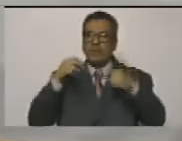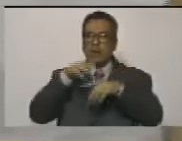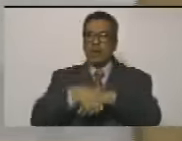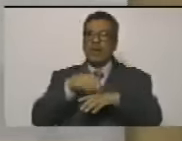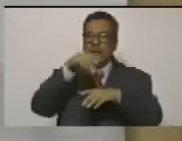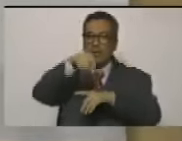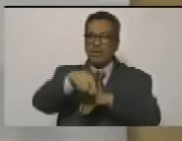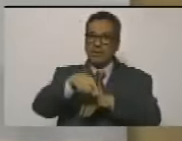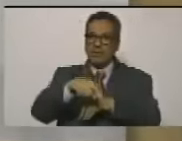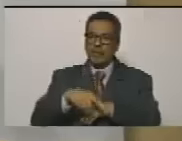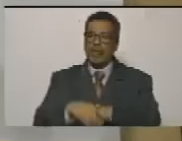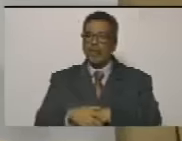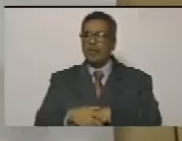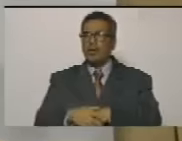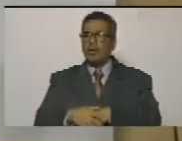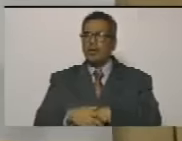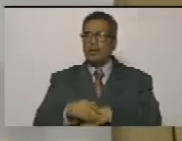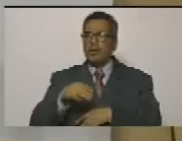Miraflores